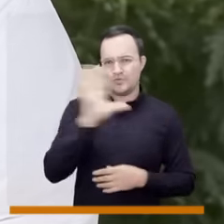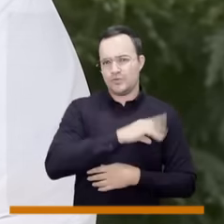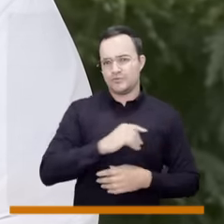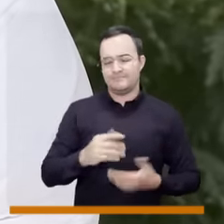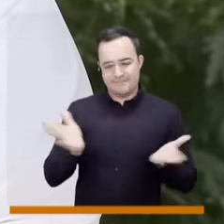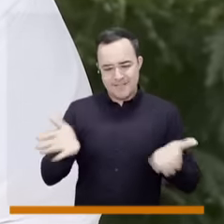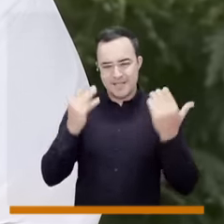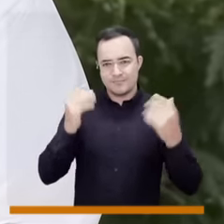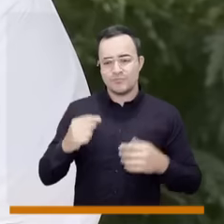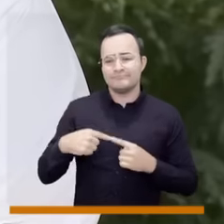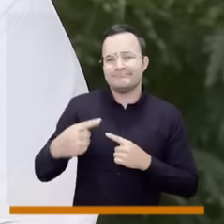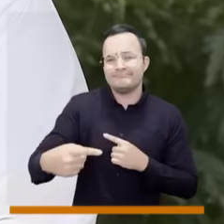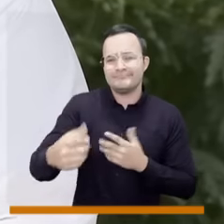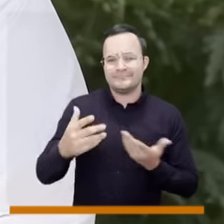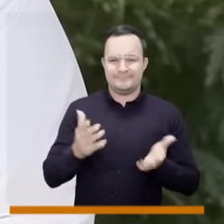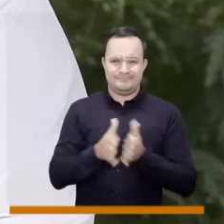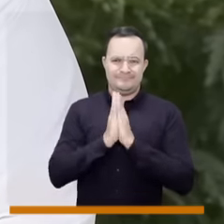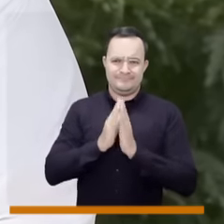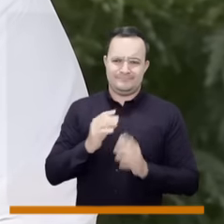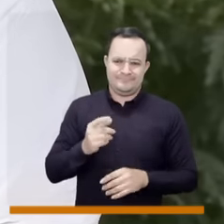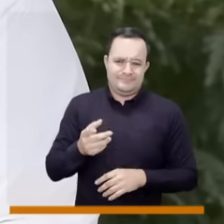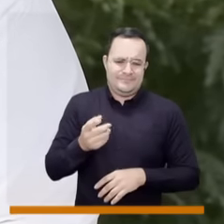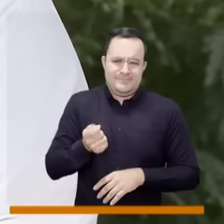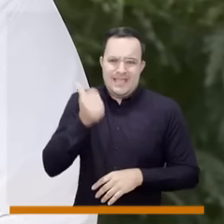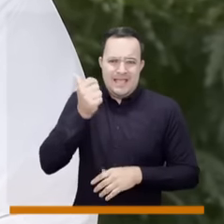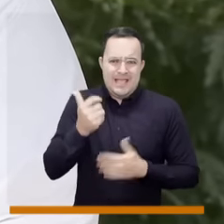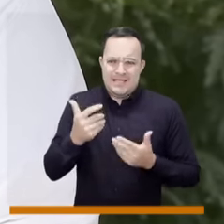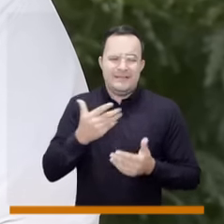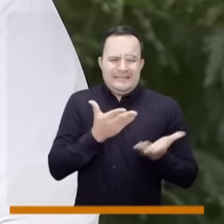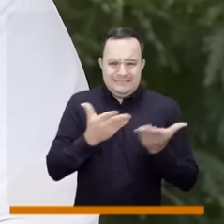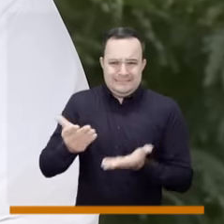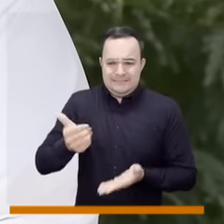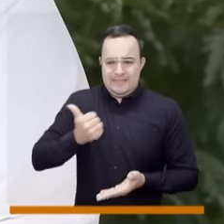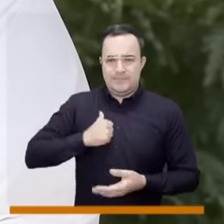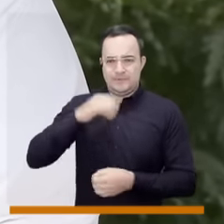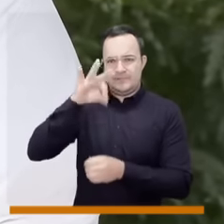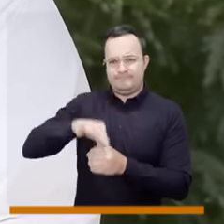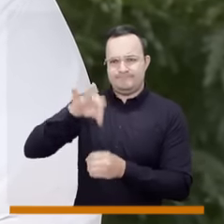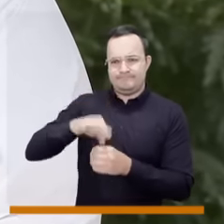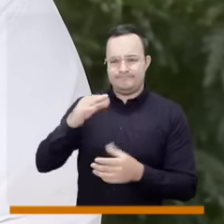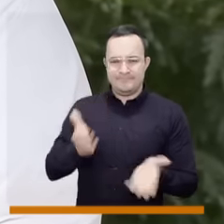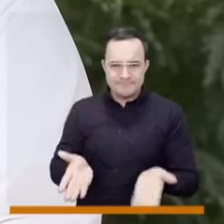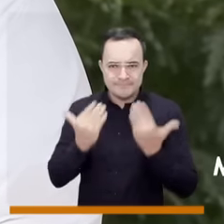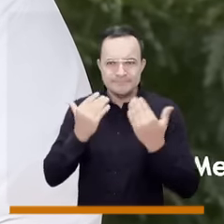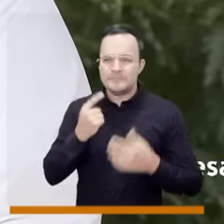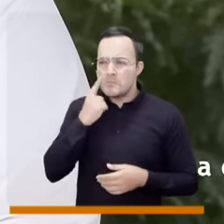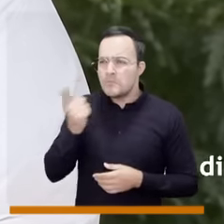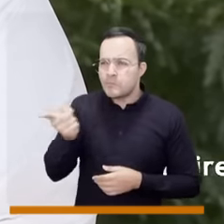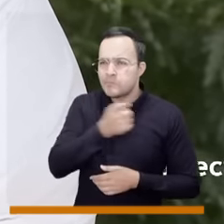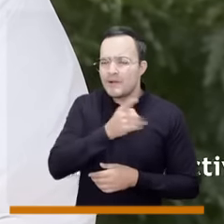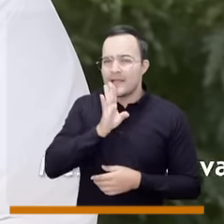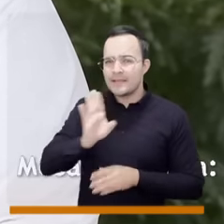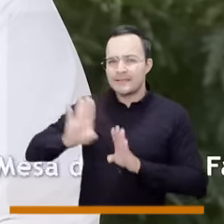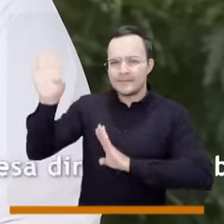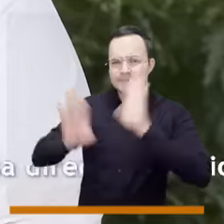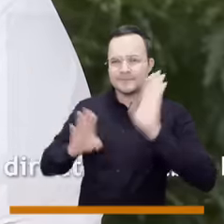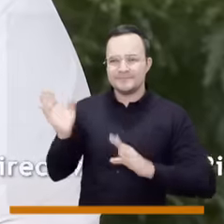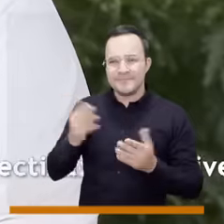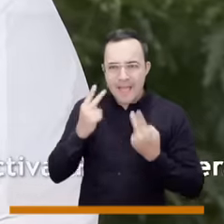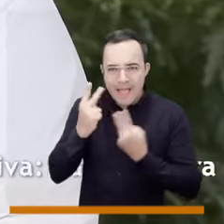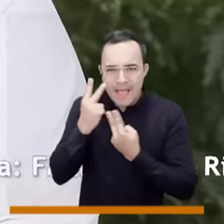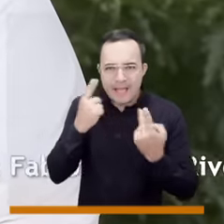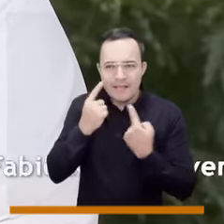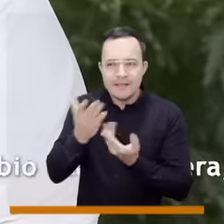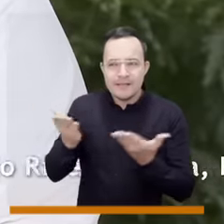participen este próximo 29 de octubre, son tres días que faltan, participen, voten, sepan escoger y miren